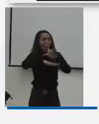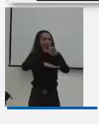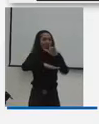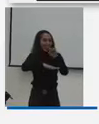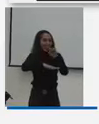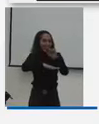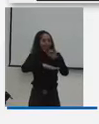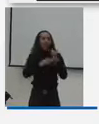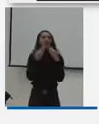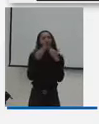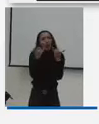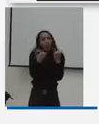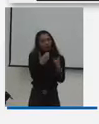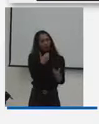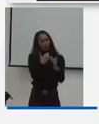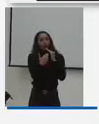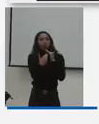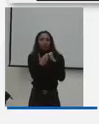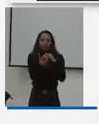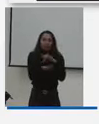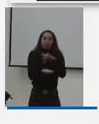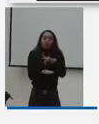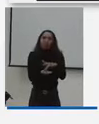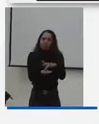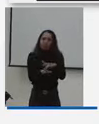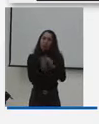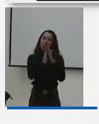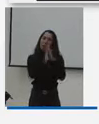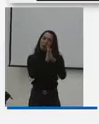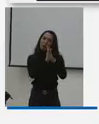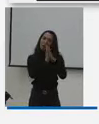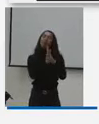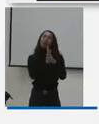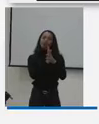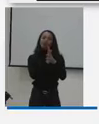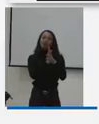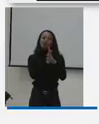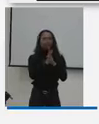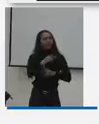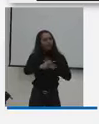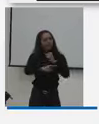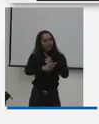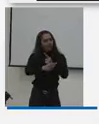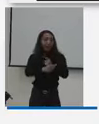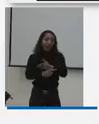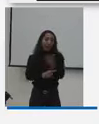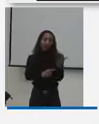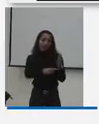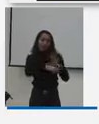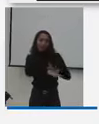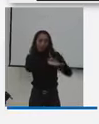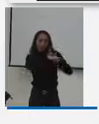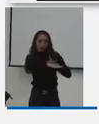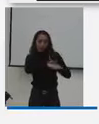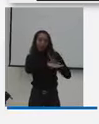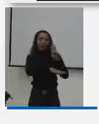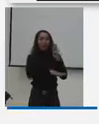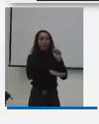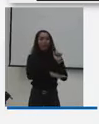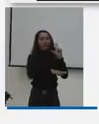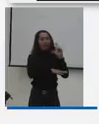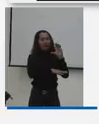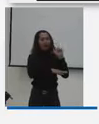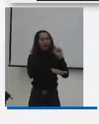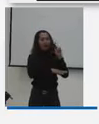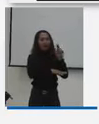Barrera, gracias por invitarnos a este espacio. Por supuesto, al doctor Baltasar Medina,